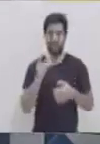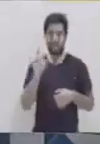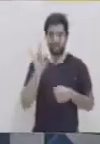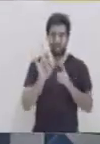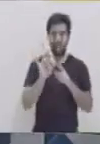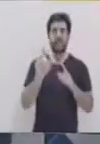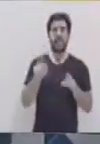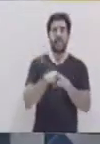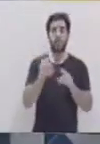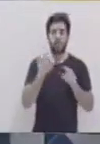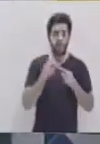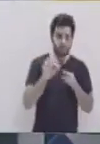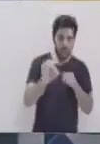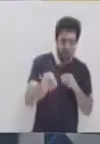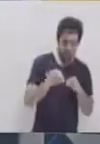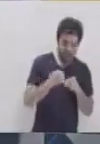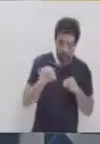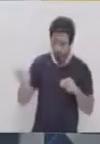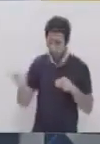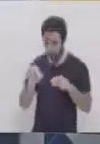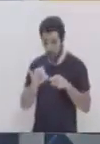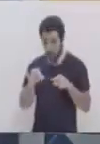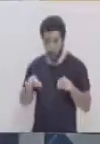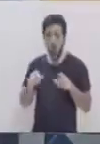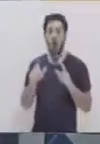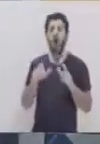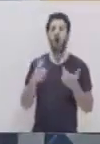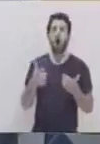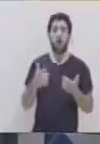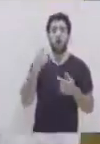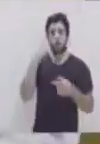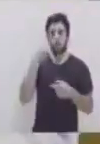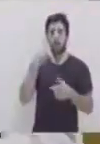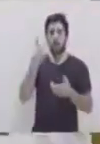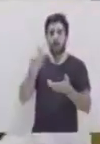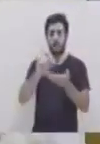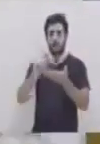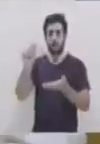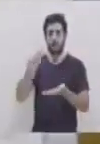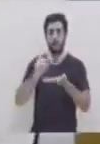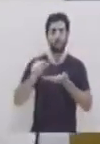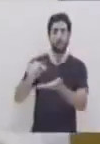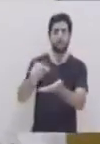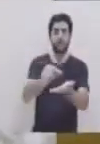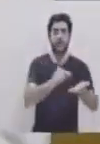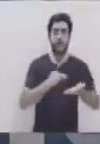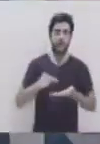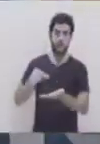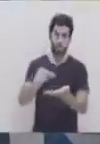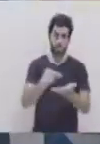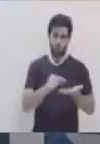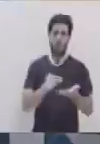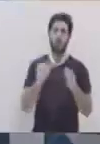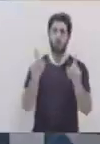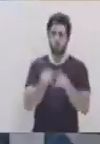de guía para poder colocar la punta de nuestro marcador. Para empezar a trabajar nuestra elipse,